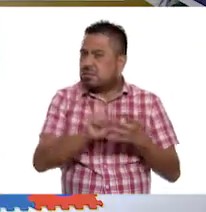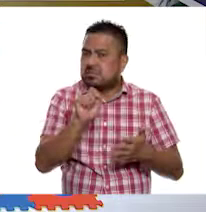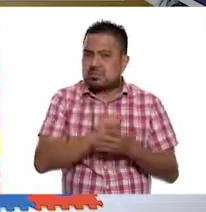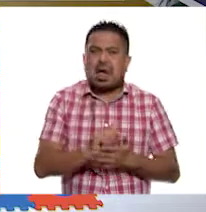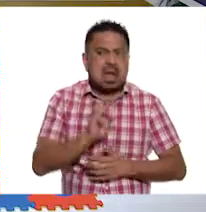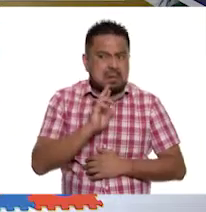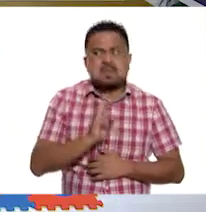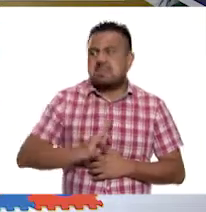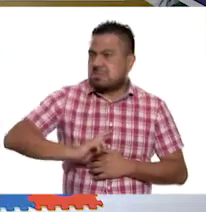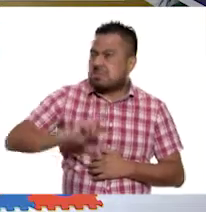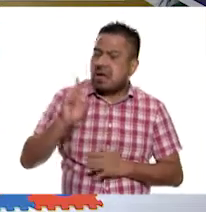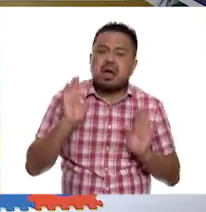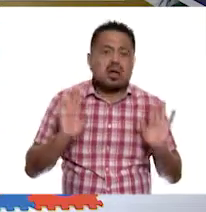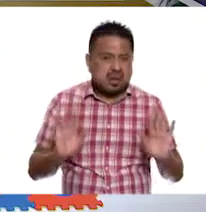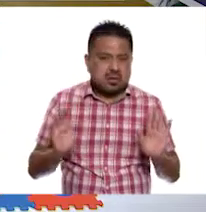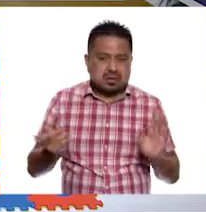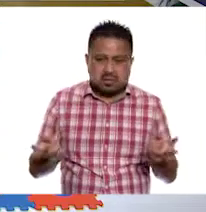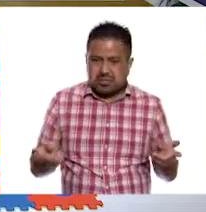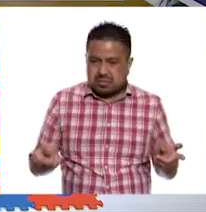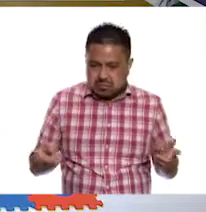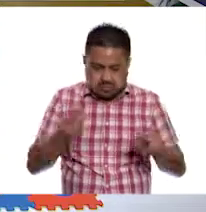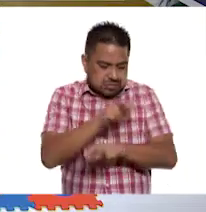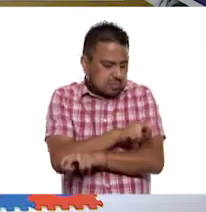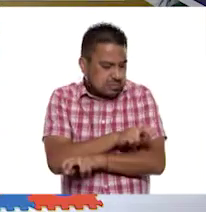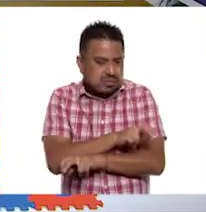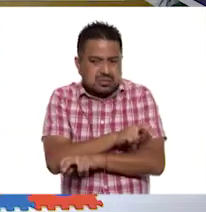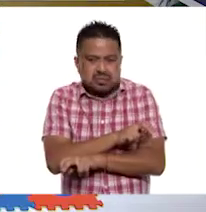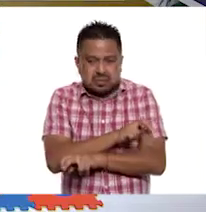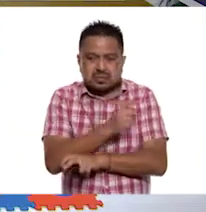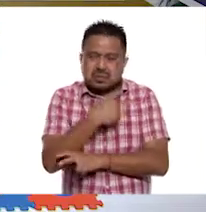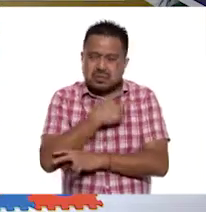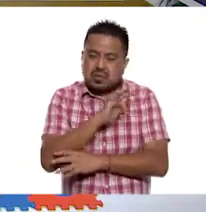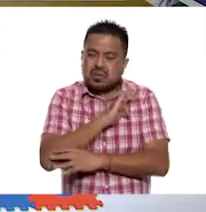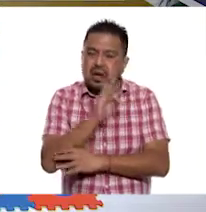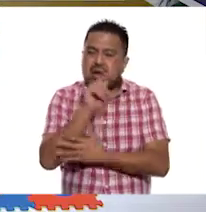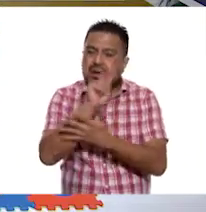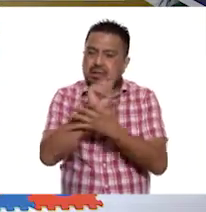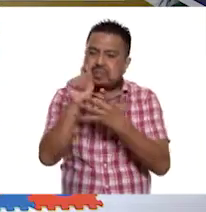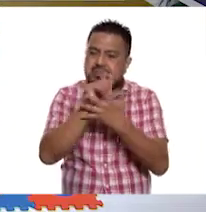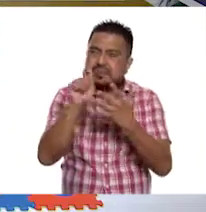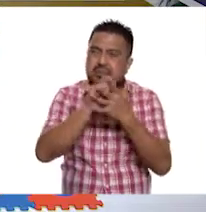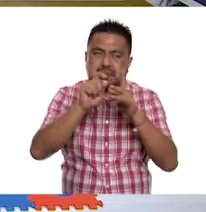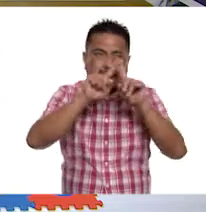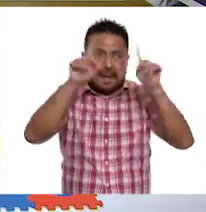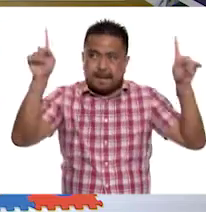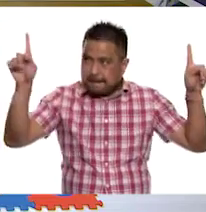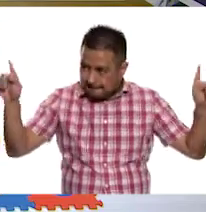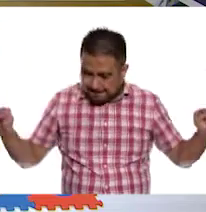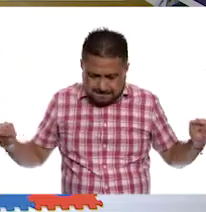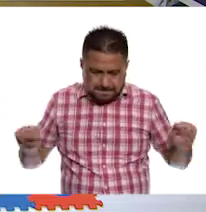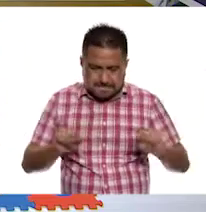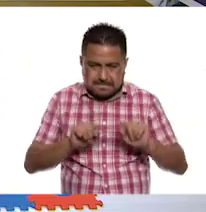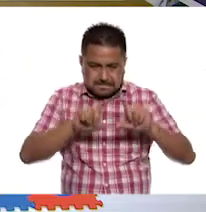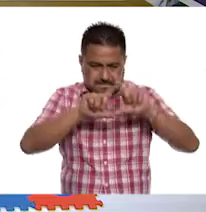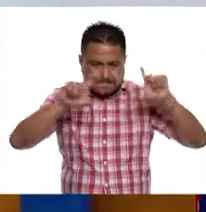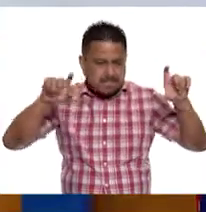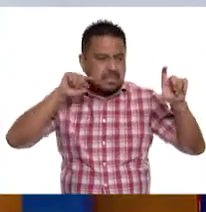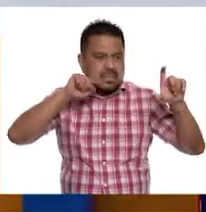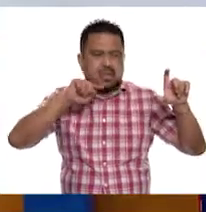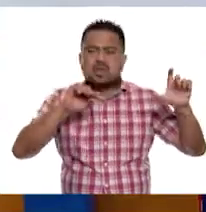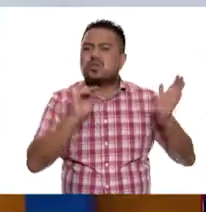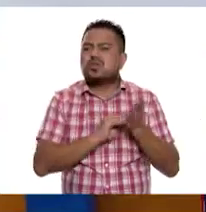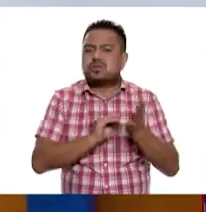Mejor aún, vamos a intercambiar lugares para que lo pueda escribir acá en el pizarrón. Muy bien. Y continuamos